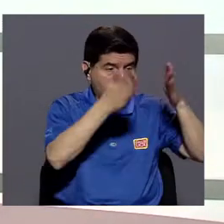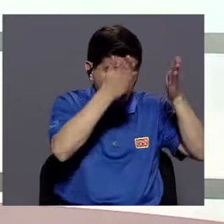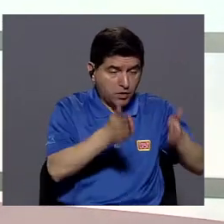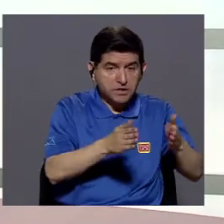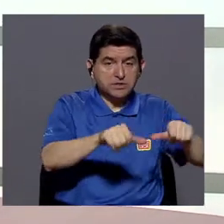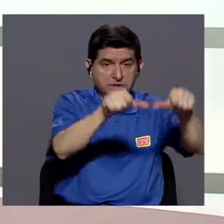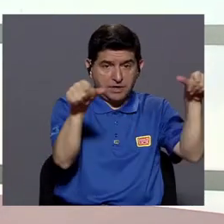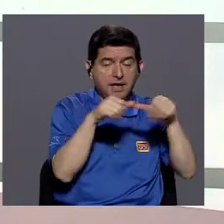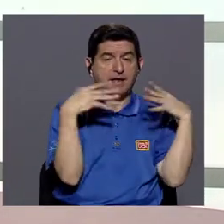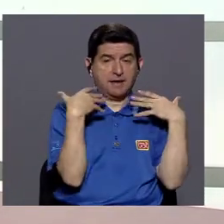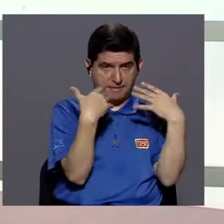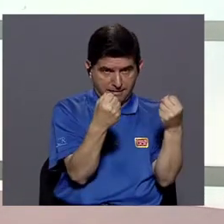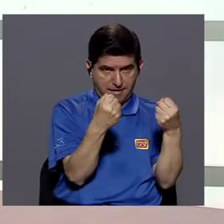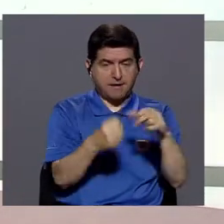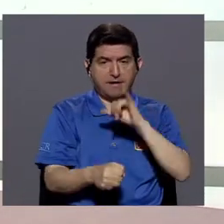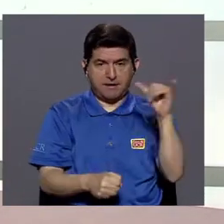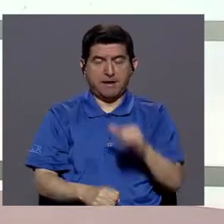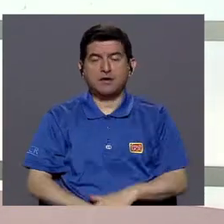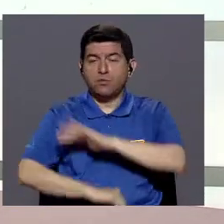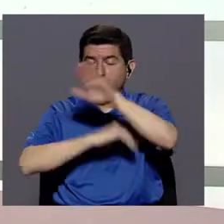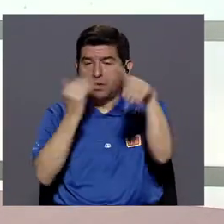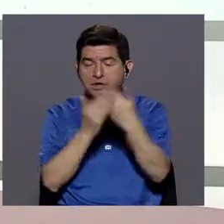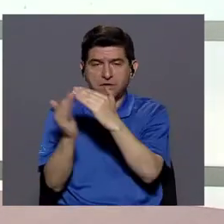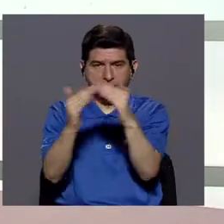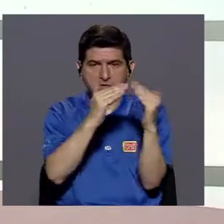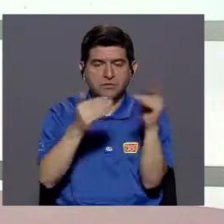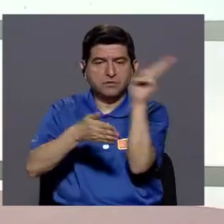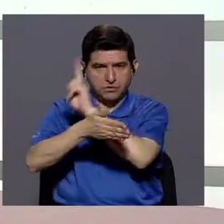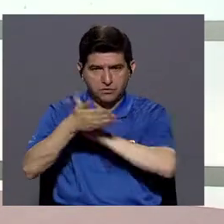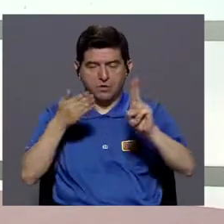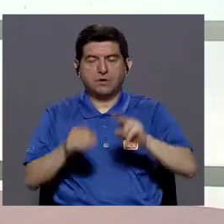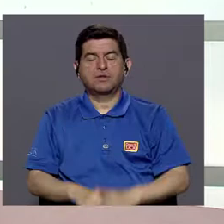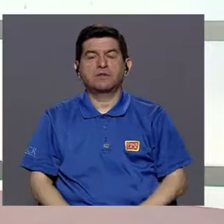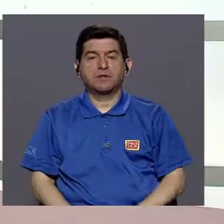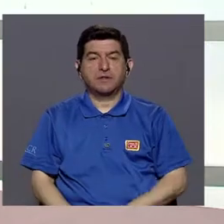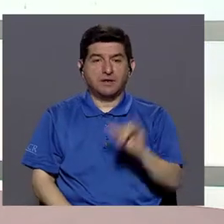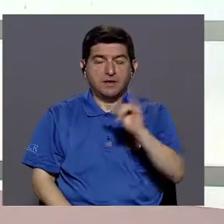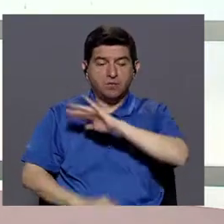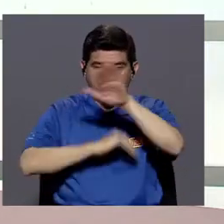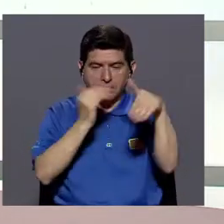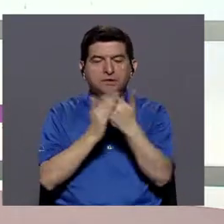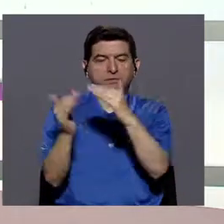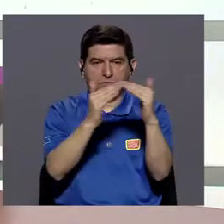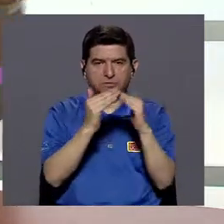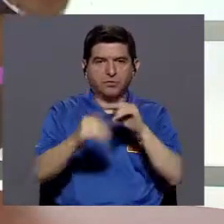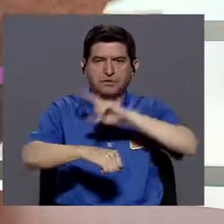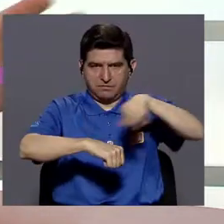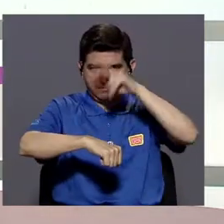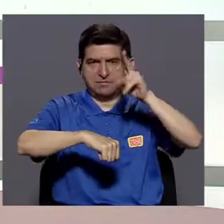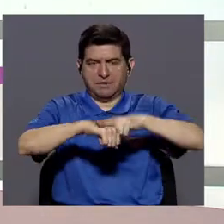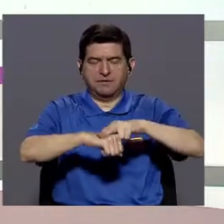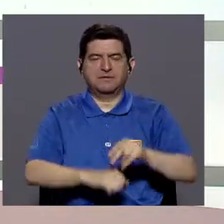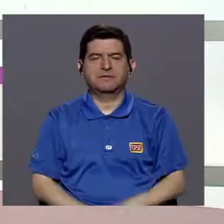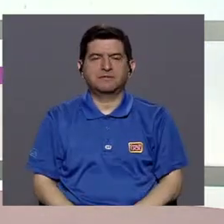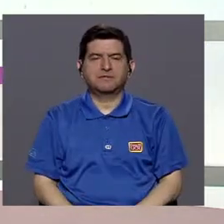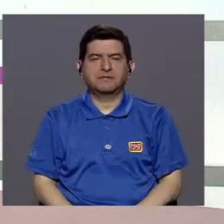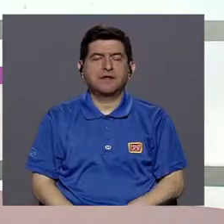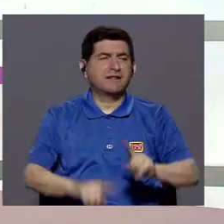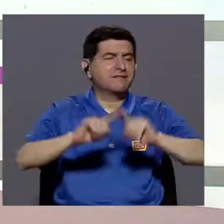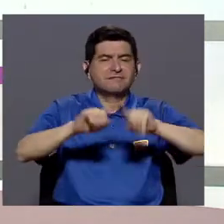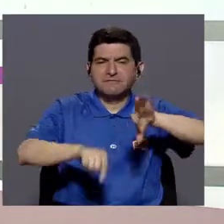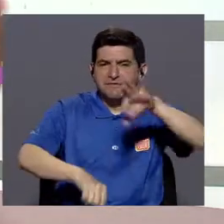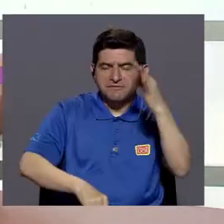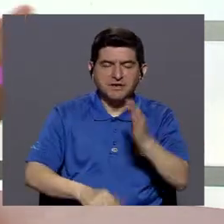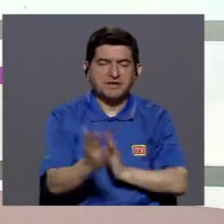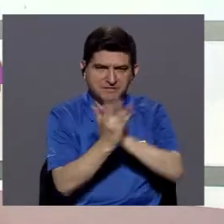hacemos tanto a nivel de nuestros estudiantes en el área de salud como a nivel de toda la población universitaria y por ende toda la población nacional,